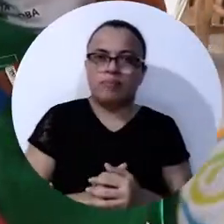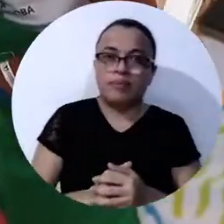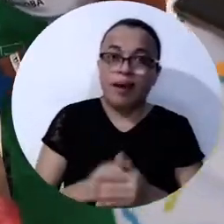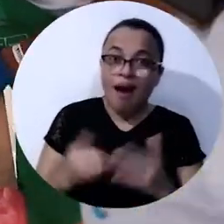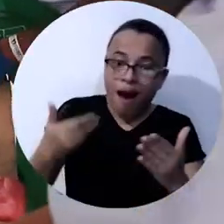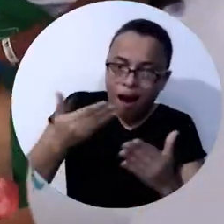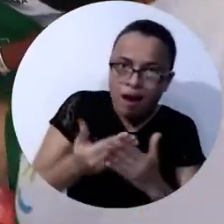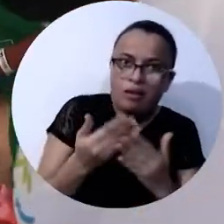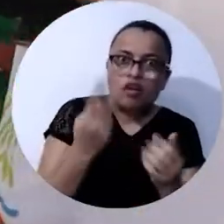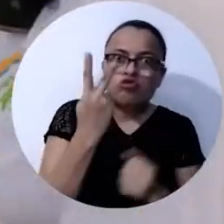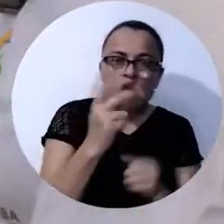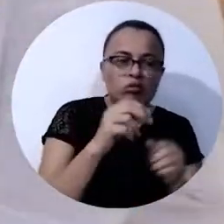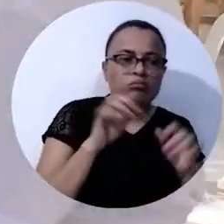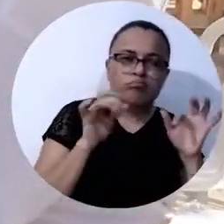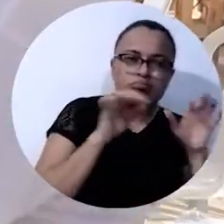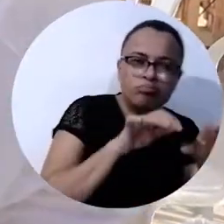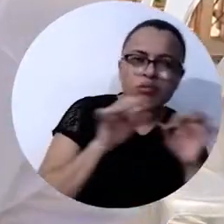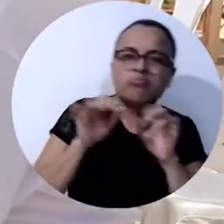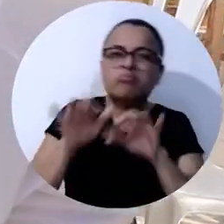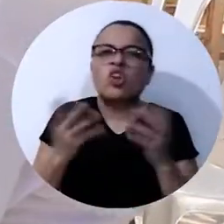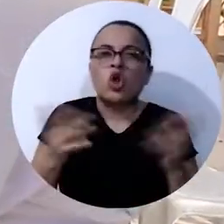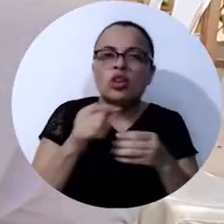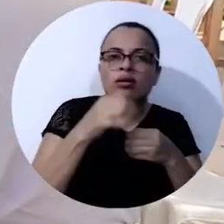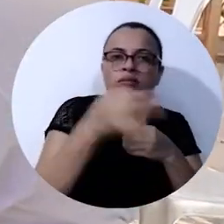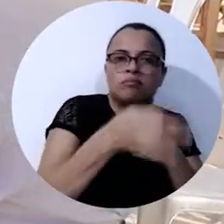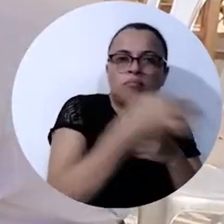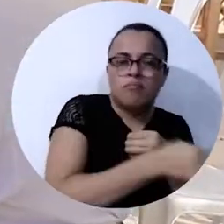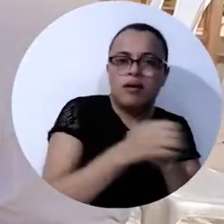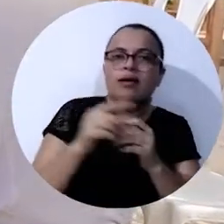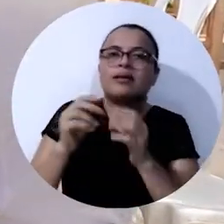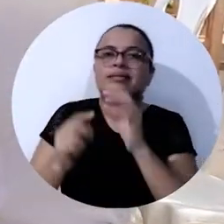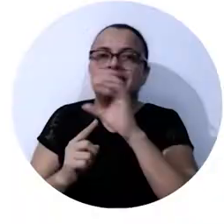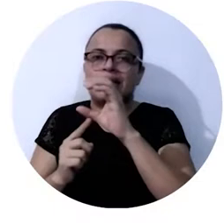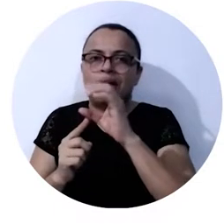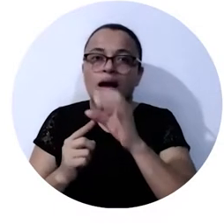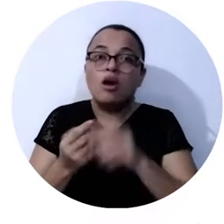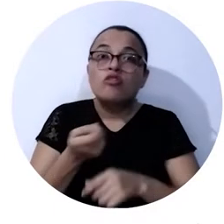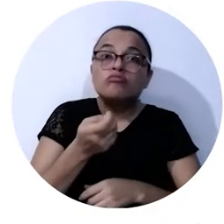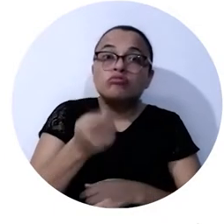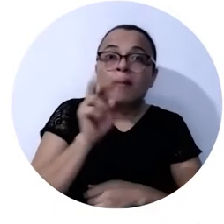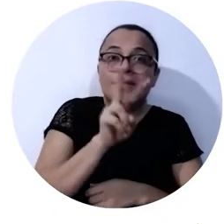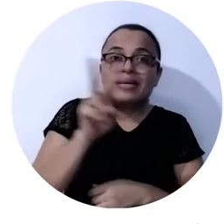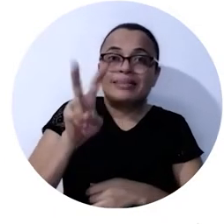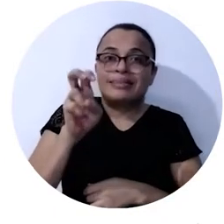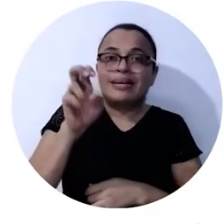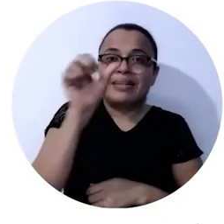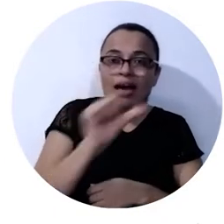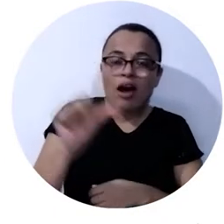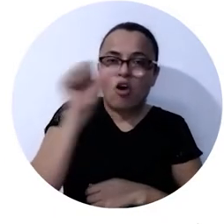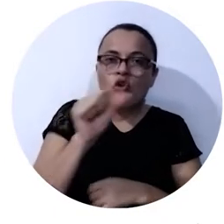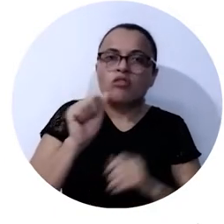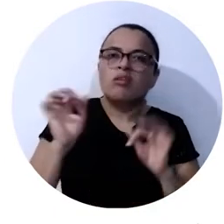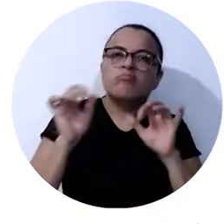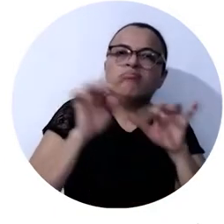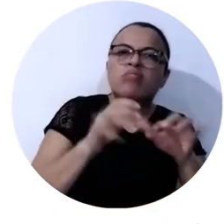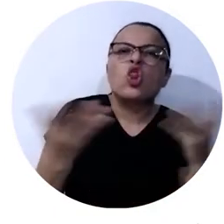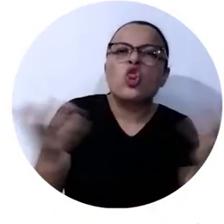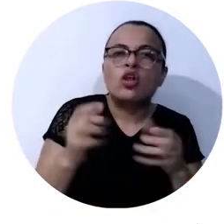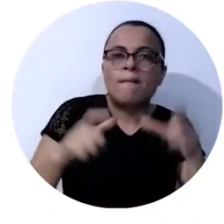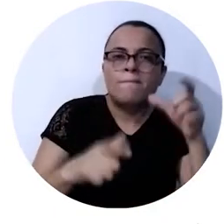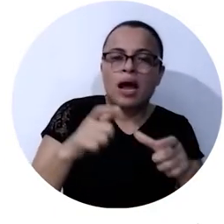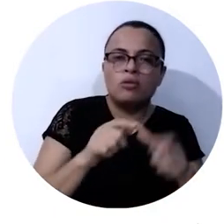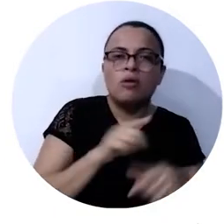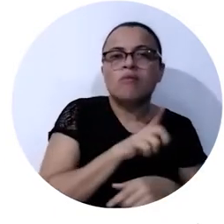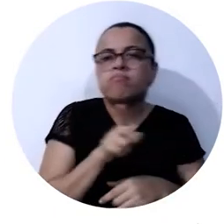la fecha se han realizado dos ferias campesinas en los municipios de Zona Bananera y Ciénaga. El próximo 27 de agosto la exposición de productos